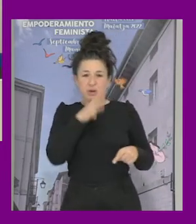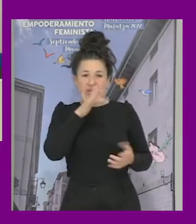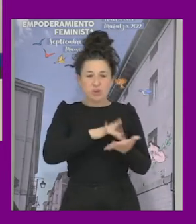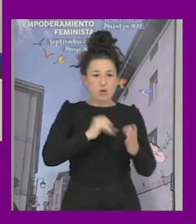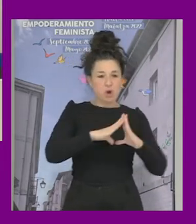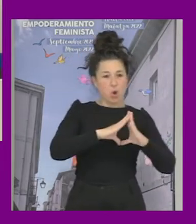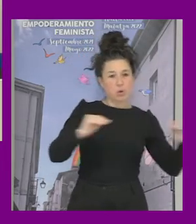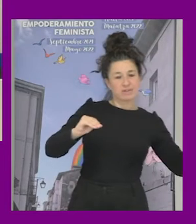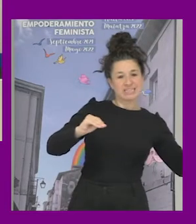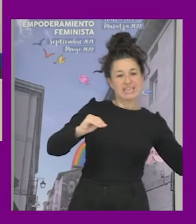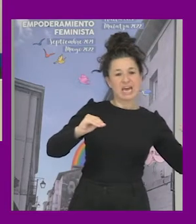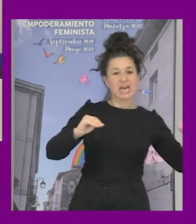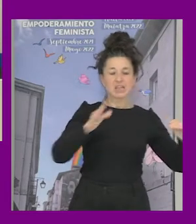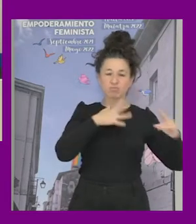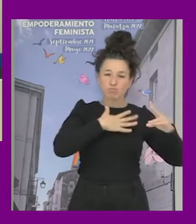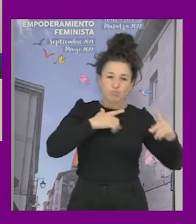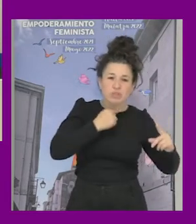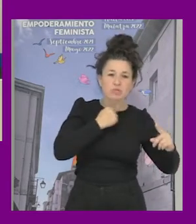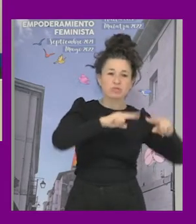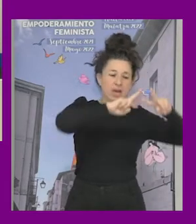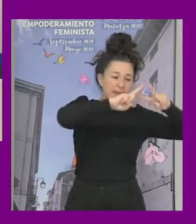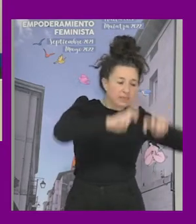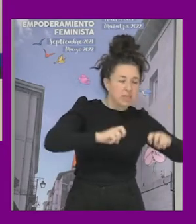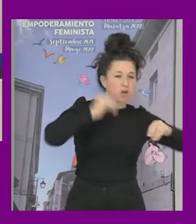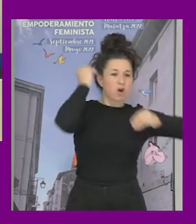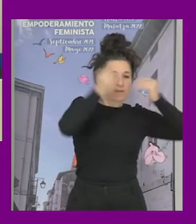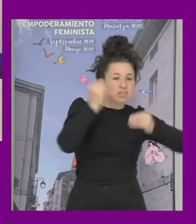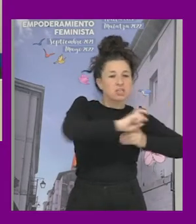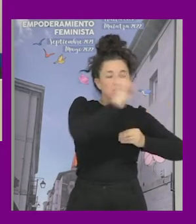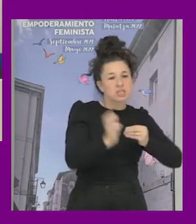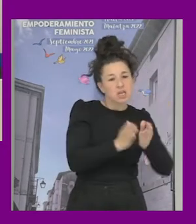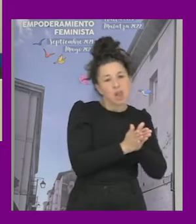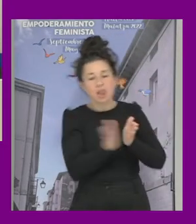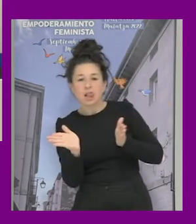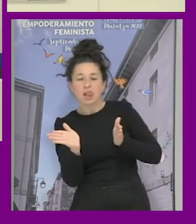y me gusta hacer investigación y reflexión etcétera y por lo otro me gusta mucho estar